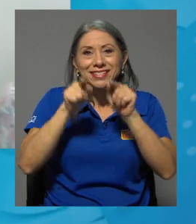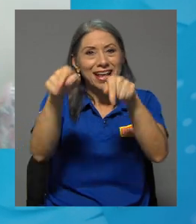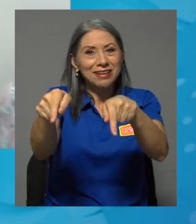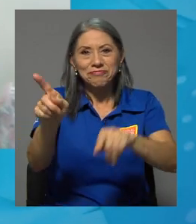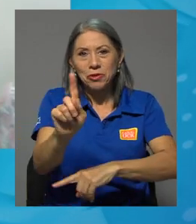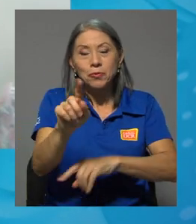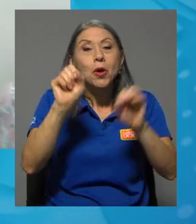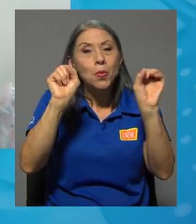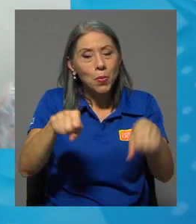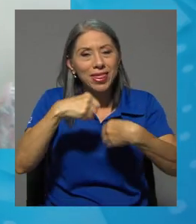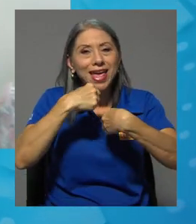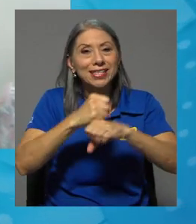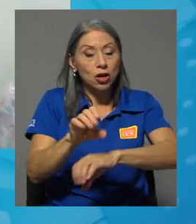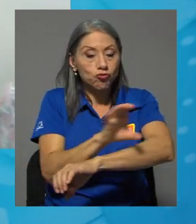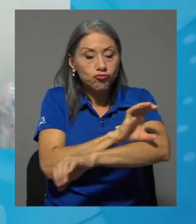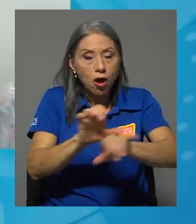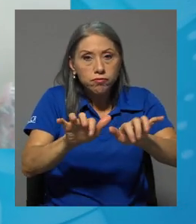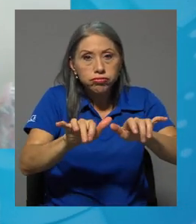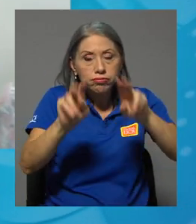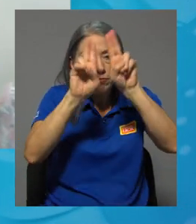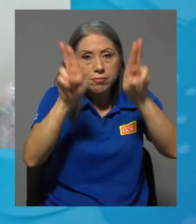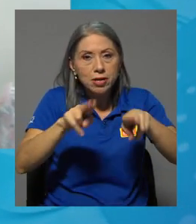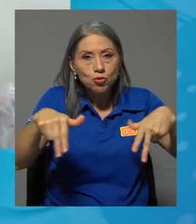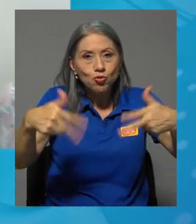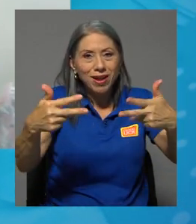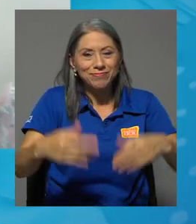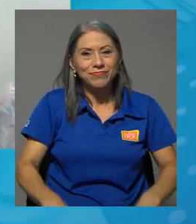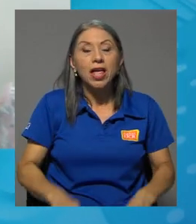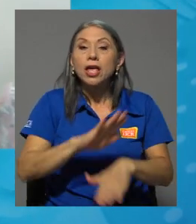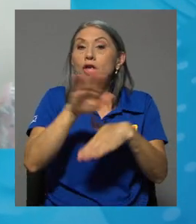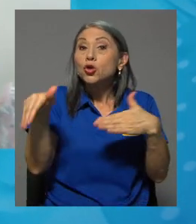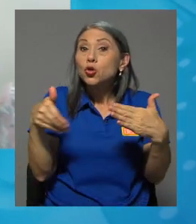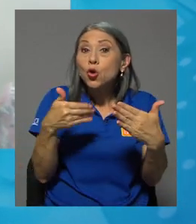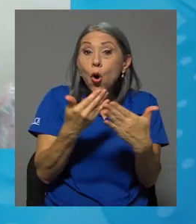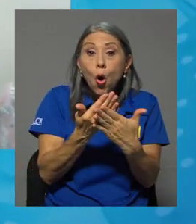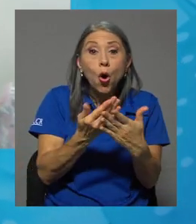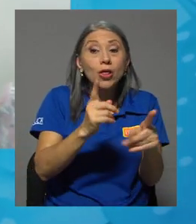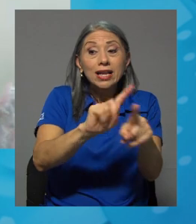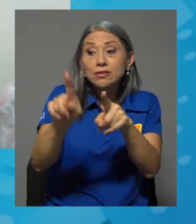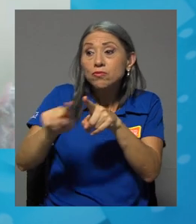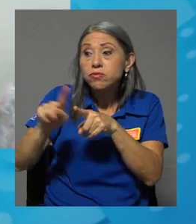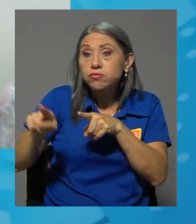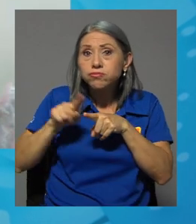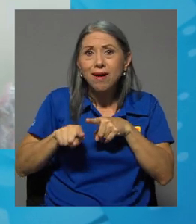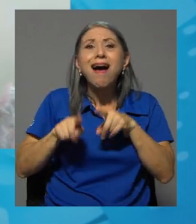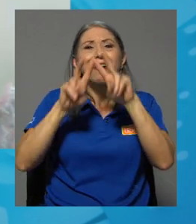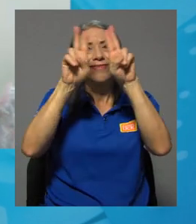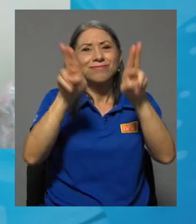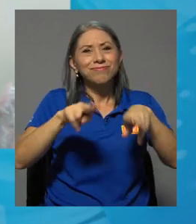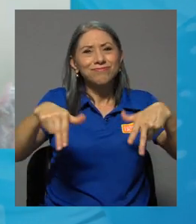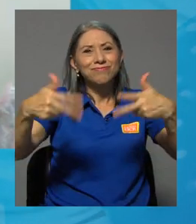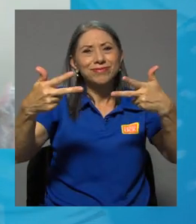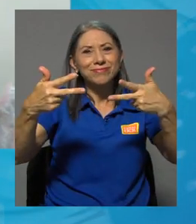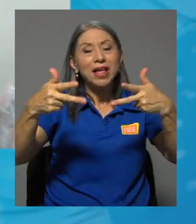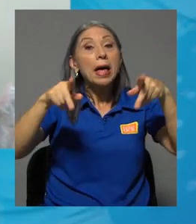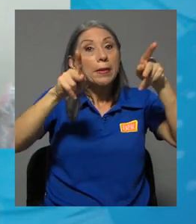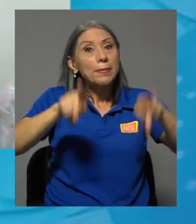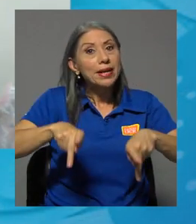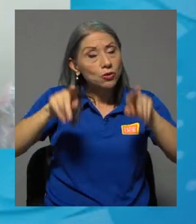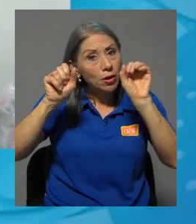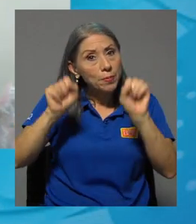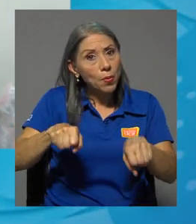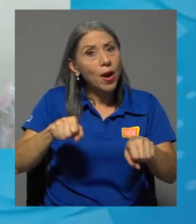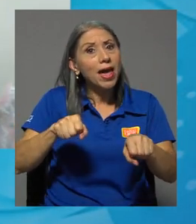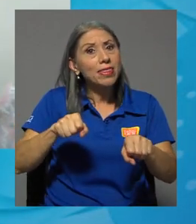que lo pudieron realizar en forma virtual, pero así todas las gestiones estudiantiles están virtualizables. Quiere decir que la persona puede acceder,